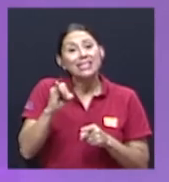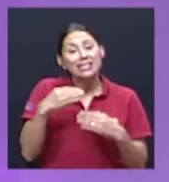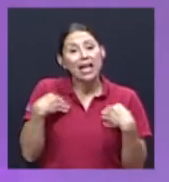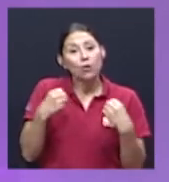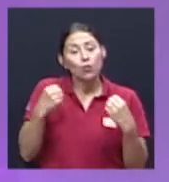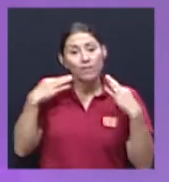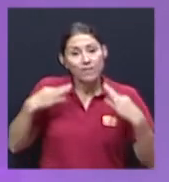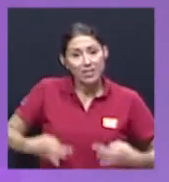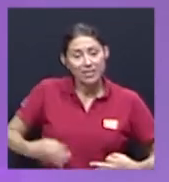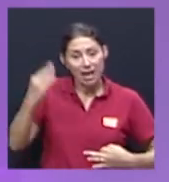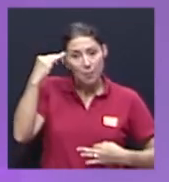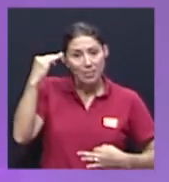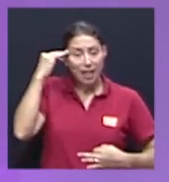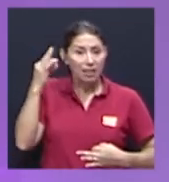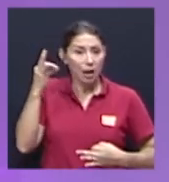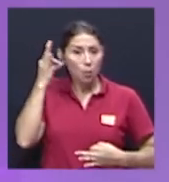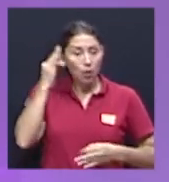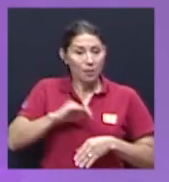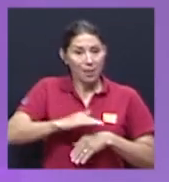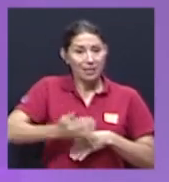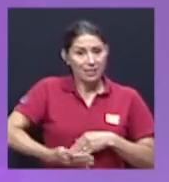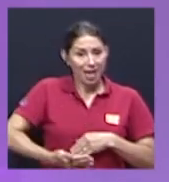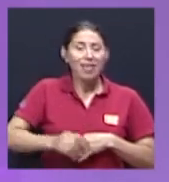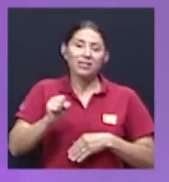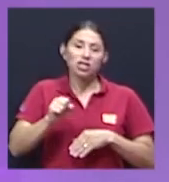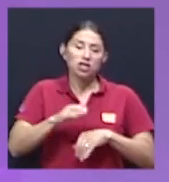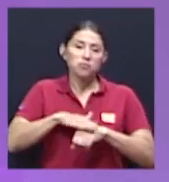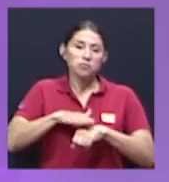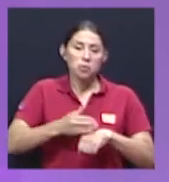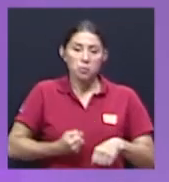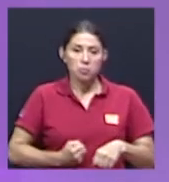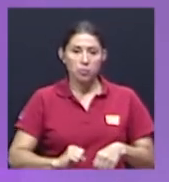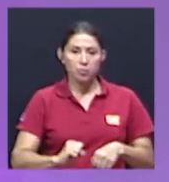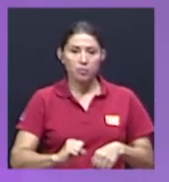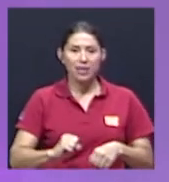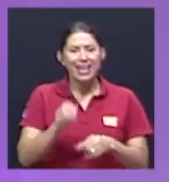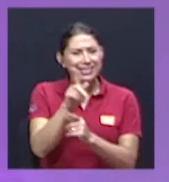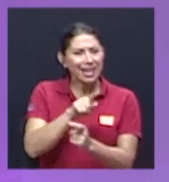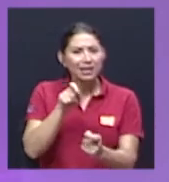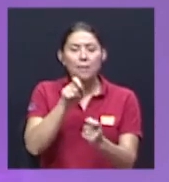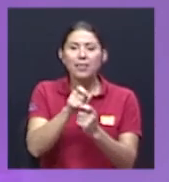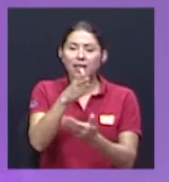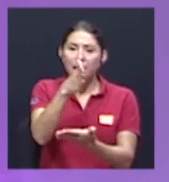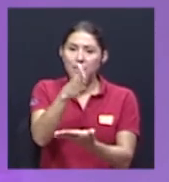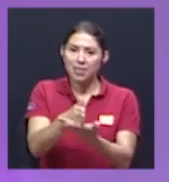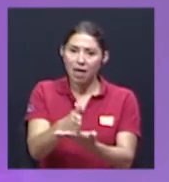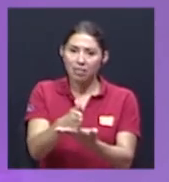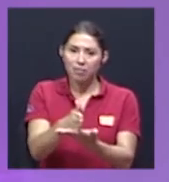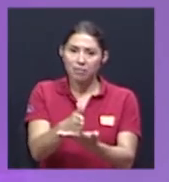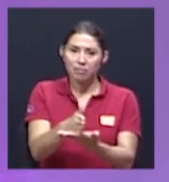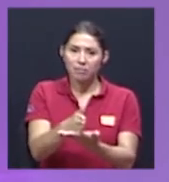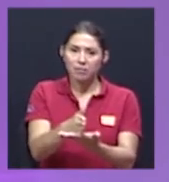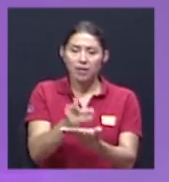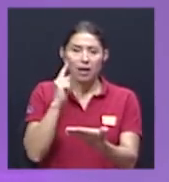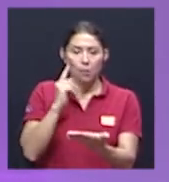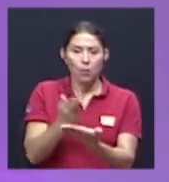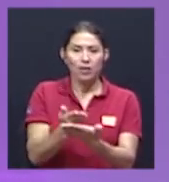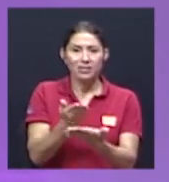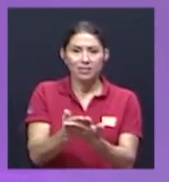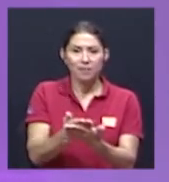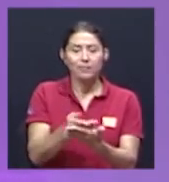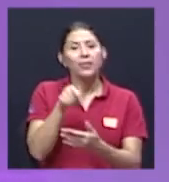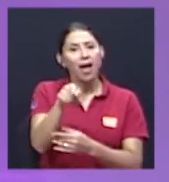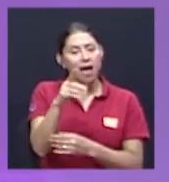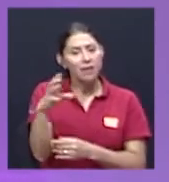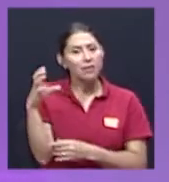y mental de la mujer es decir es exactamente la mitad de la muestra ahí nos damos cuenta una